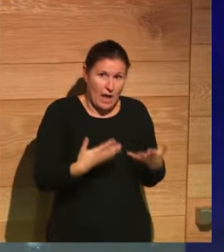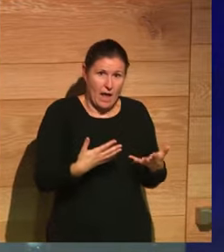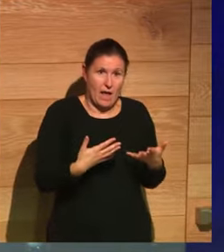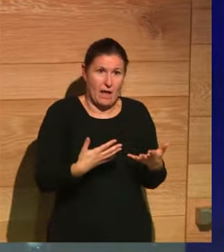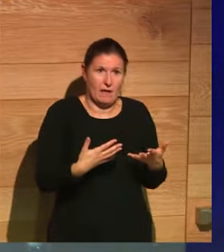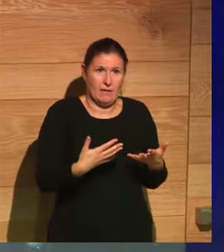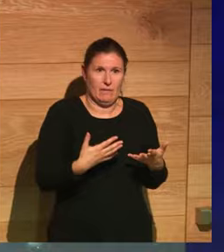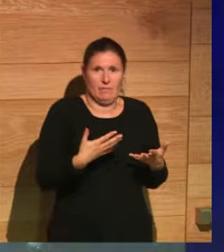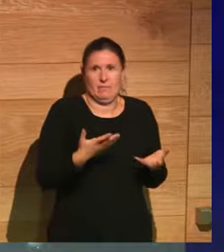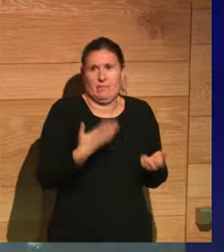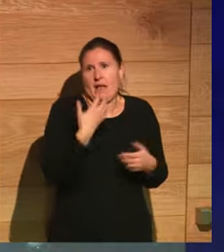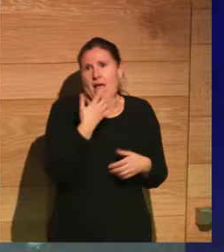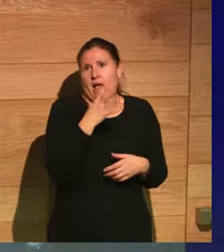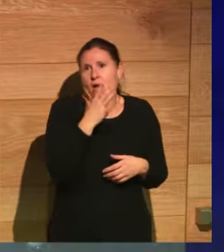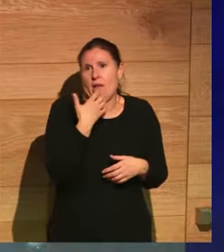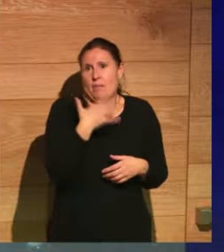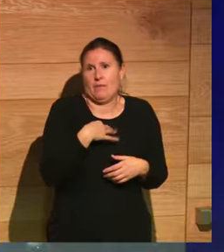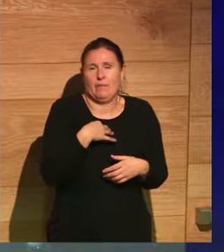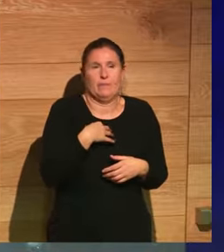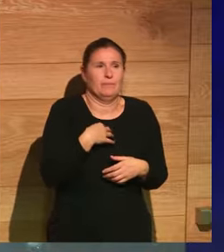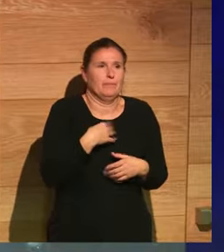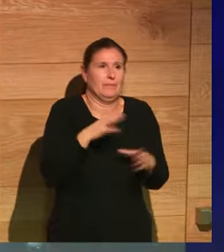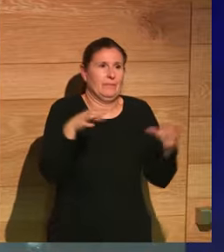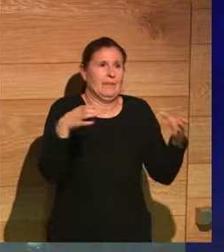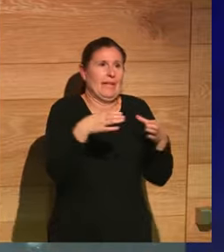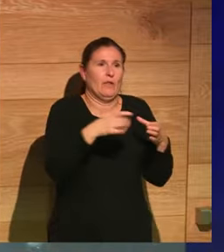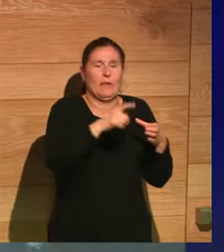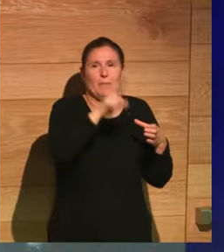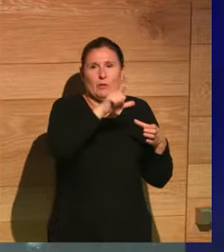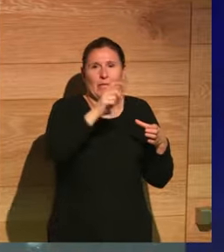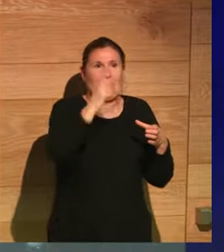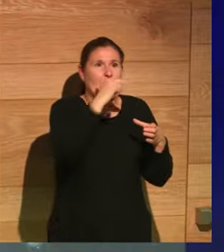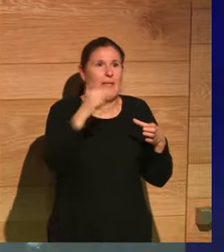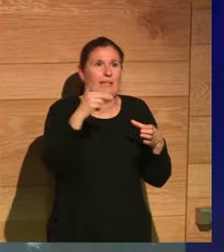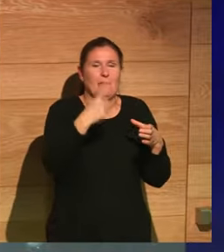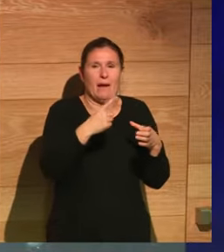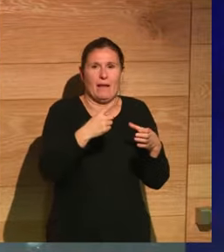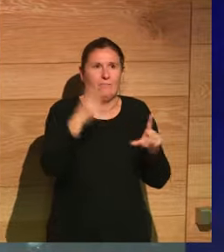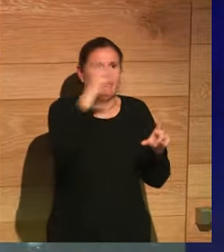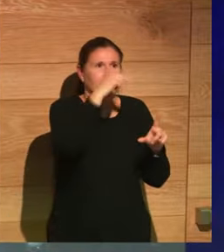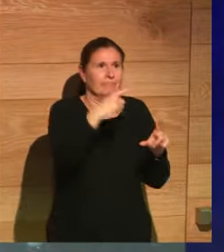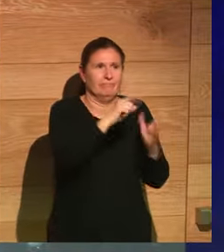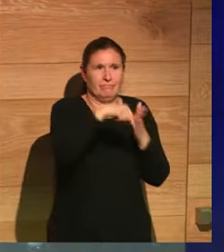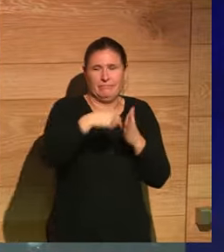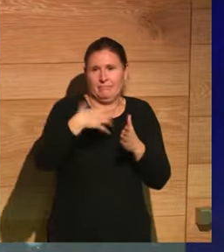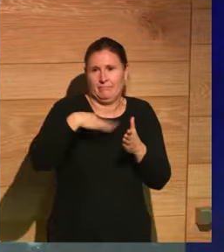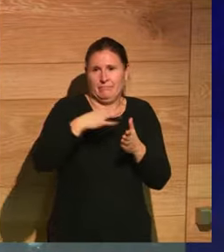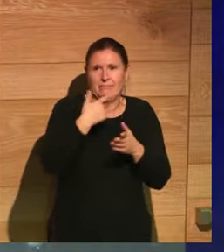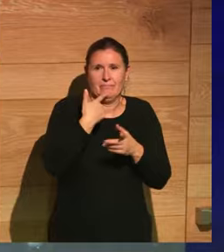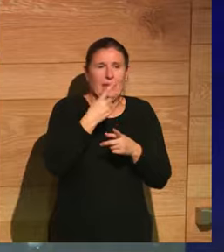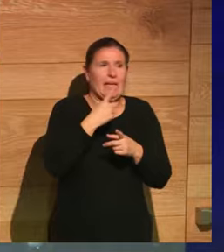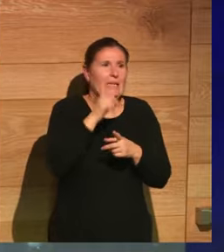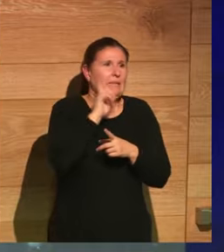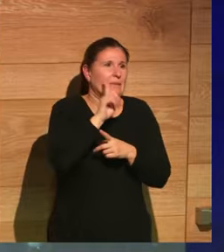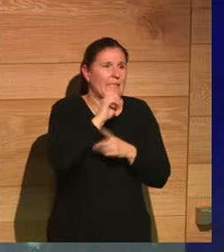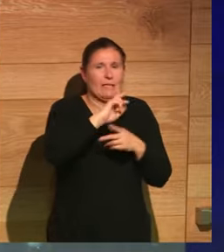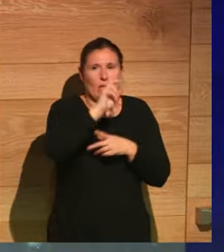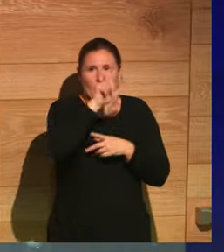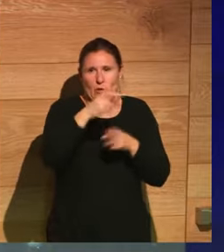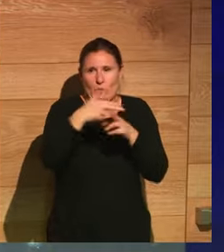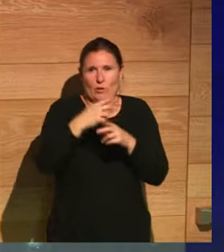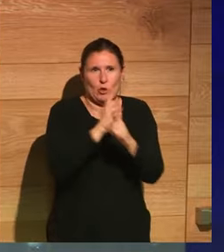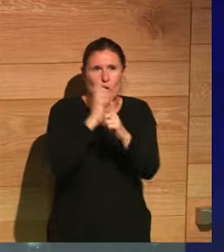tú podrías contratar a un ejército de pintores para que fueran por Pompeya, difamando a tus enemigos